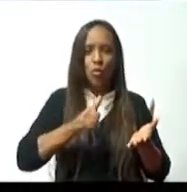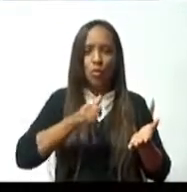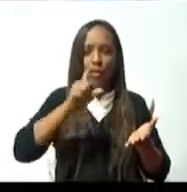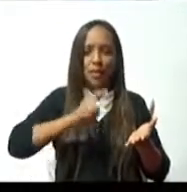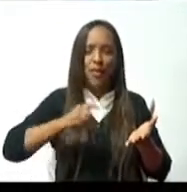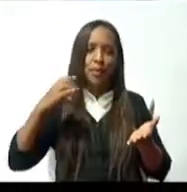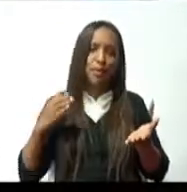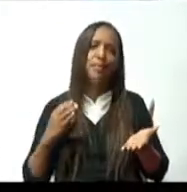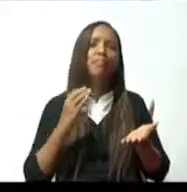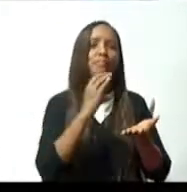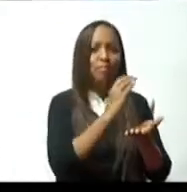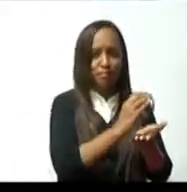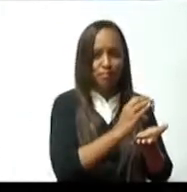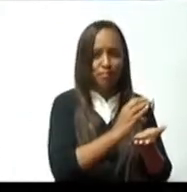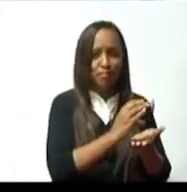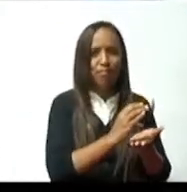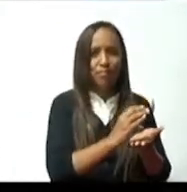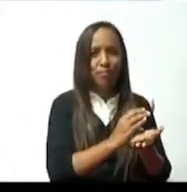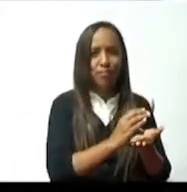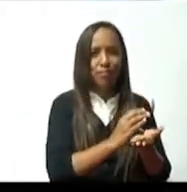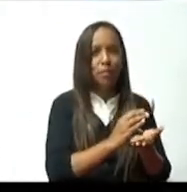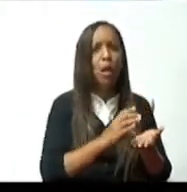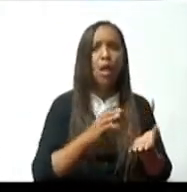millones de pesos a la partida de educación